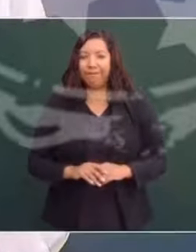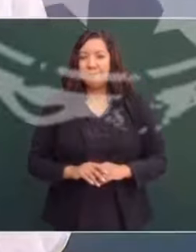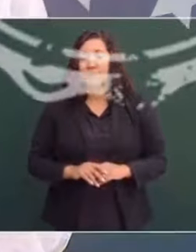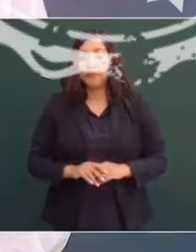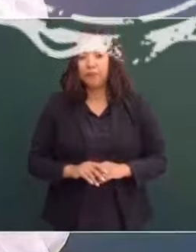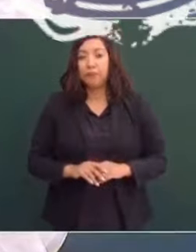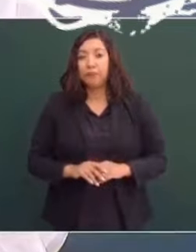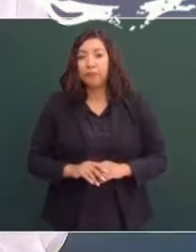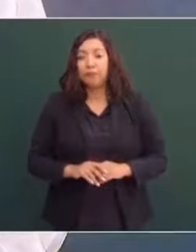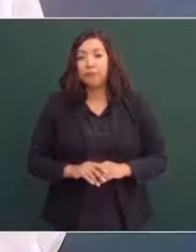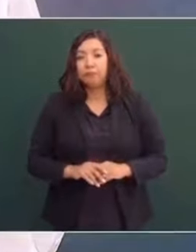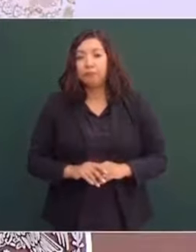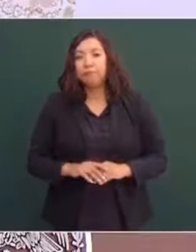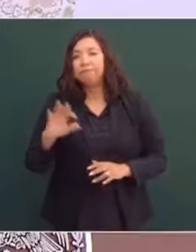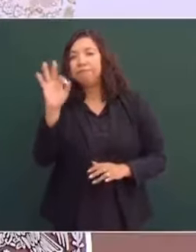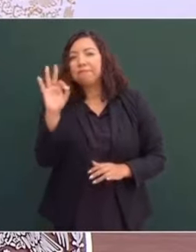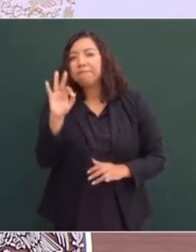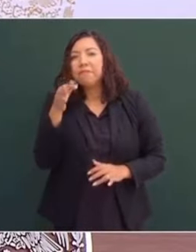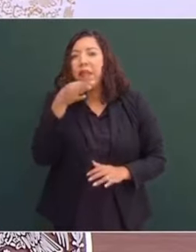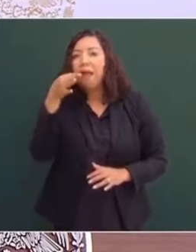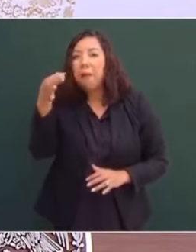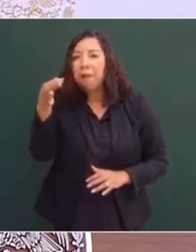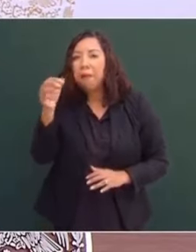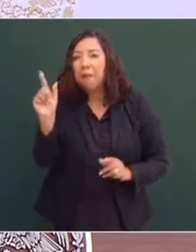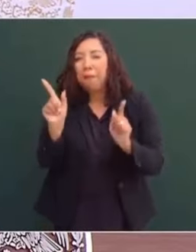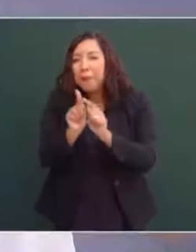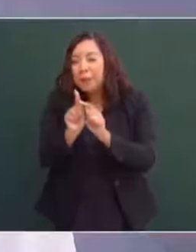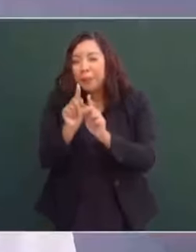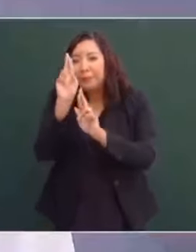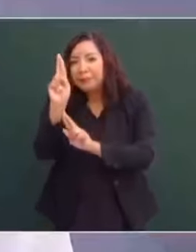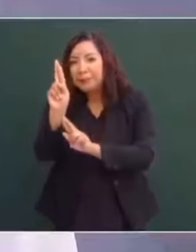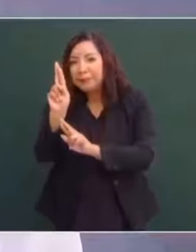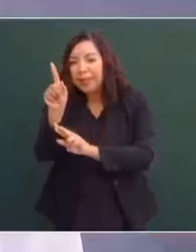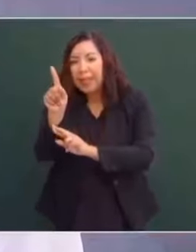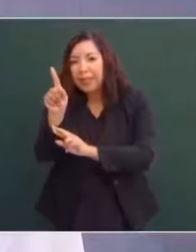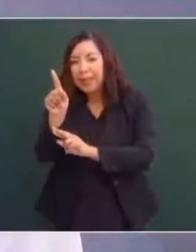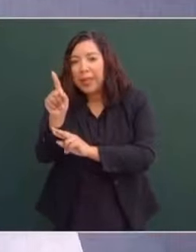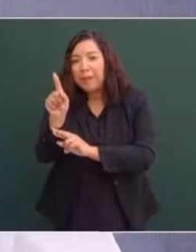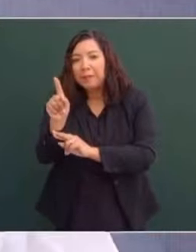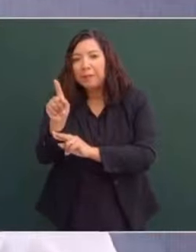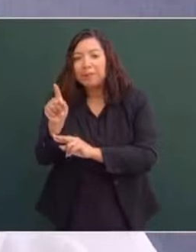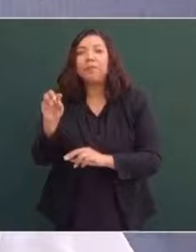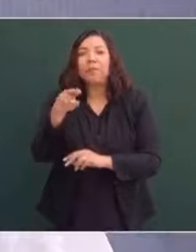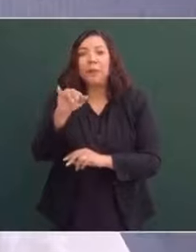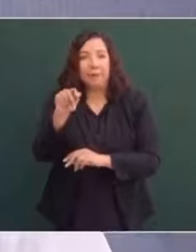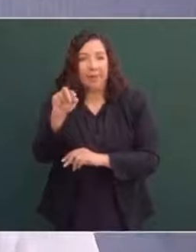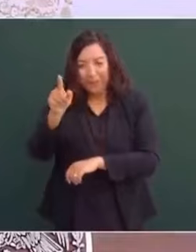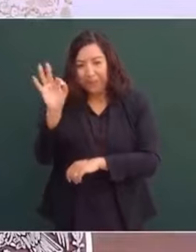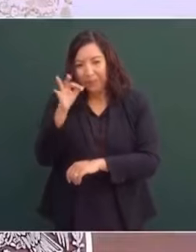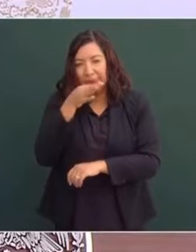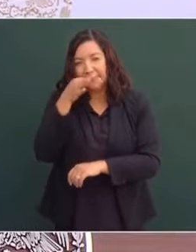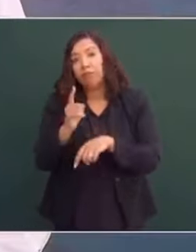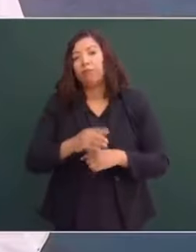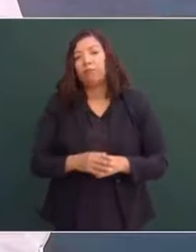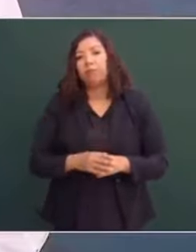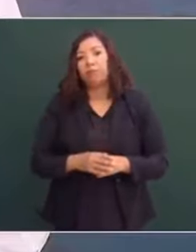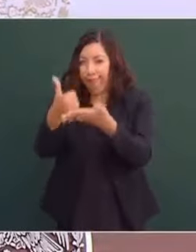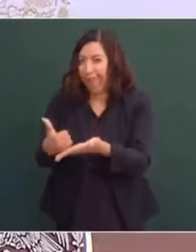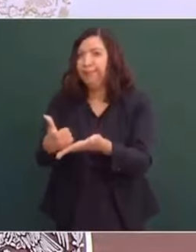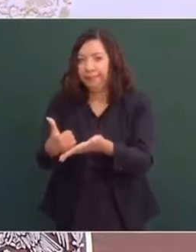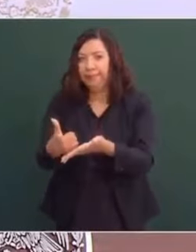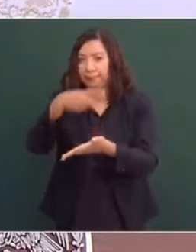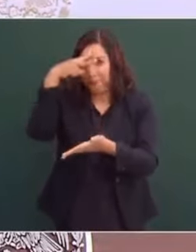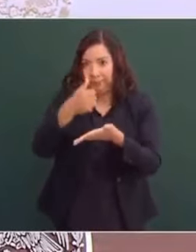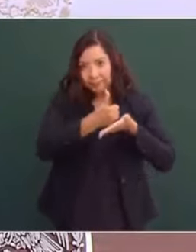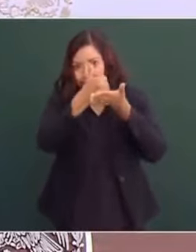Un pequeño reproche fraterno, respetuoso, al primer ministro. Porque nosotros les ayudamos y él los habla